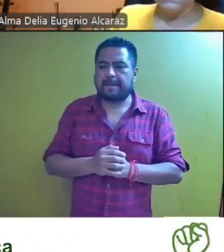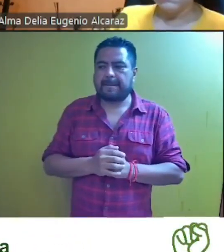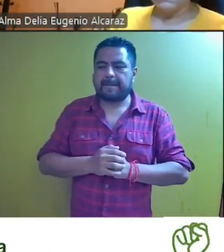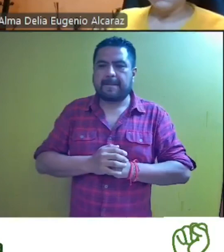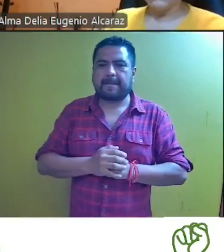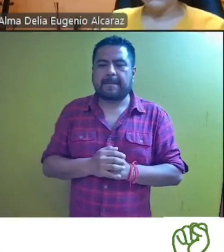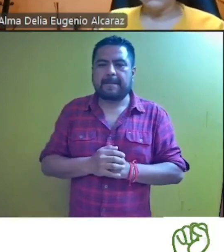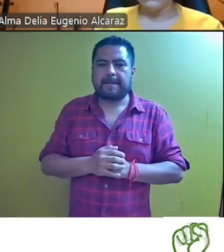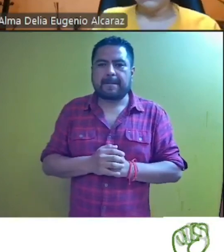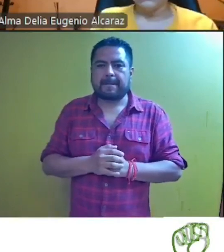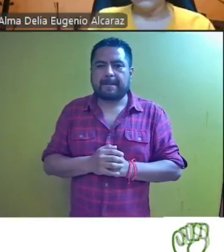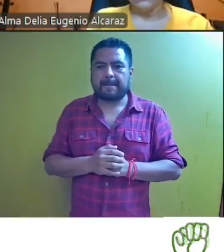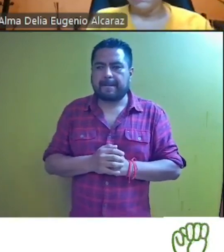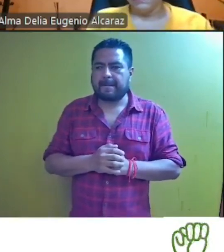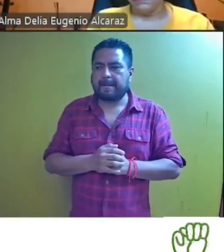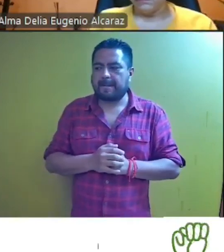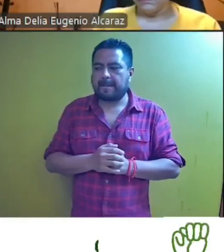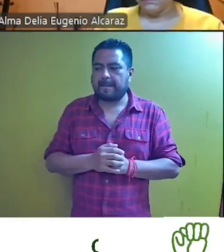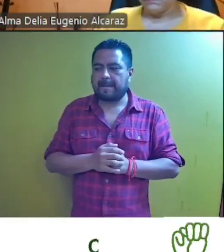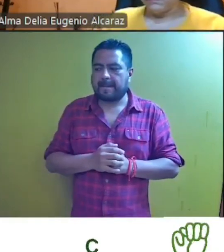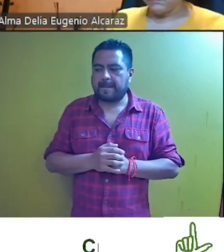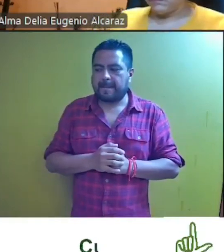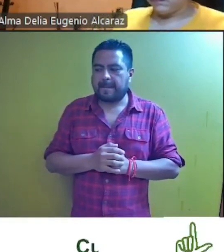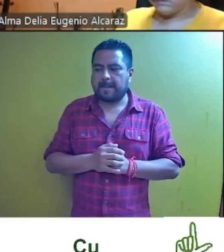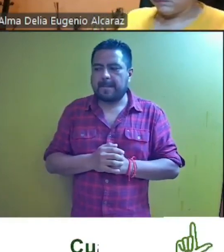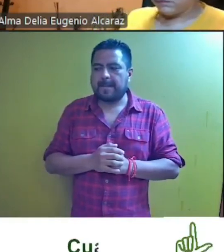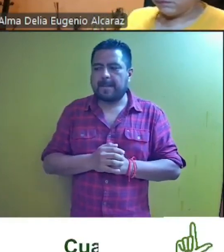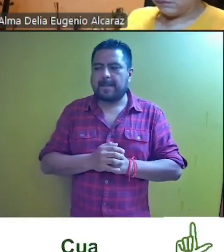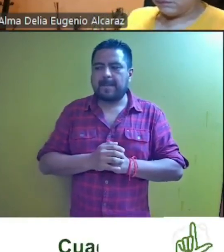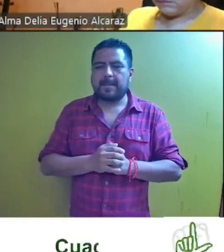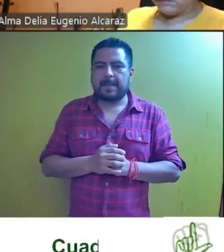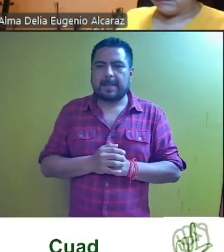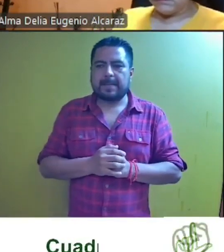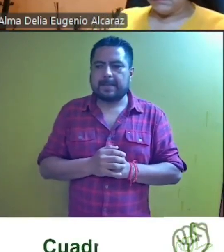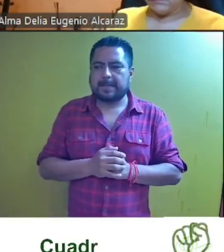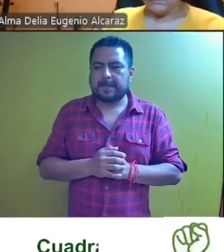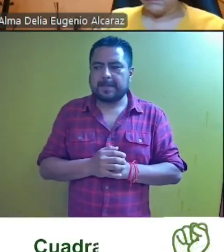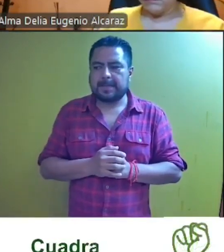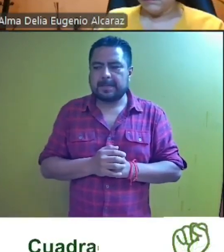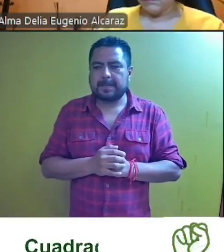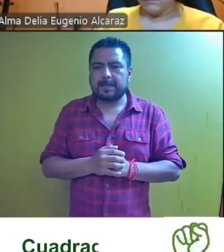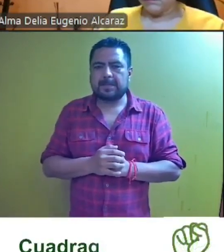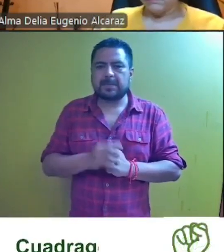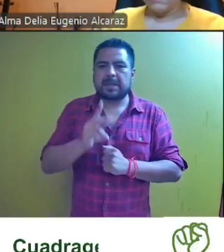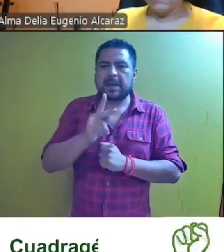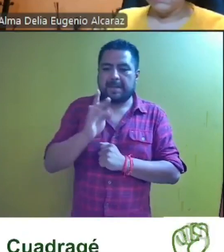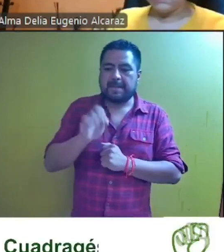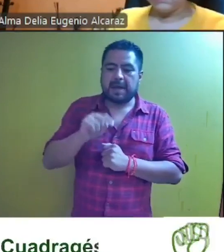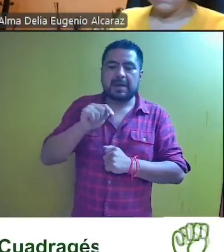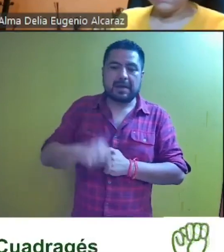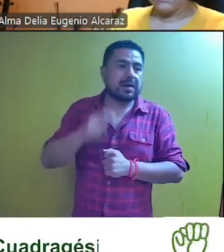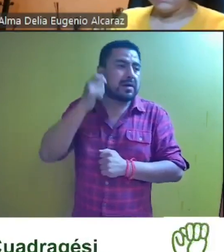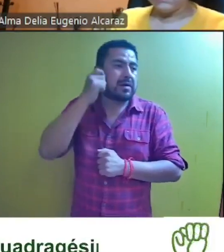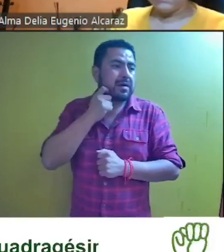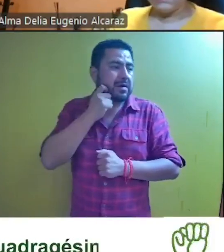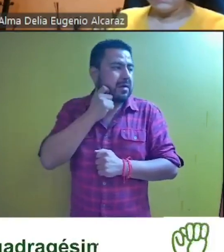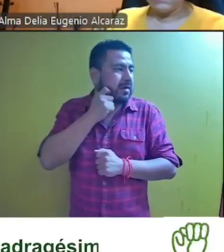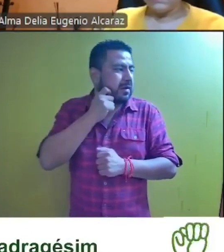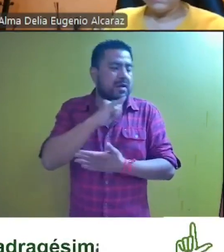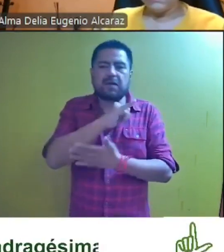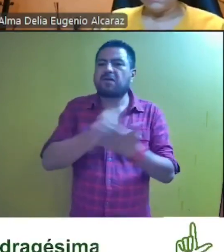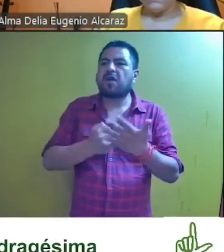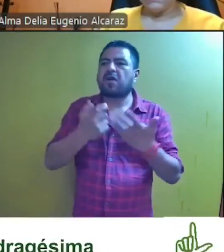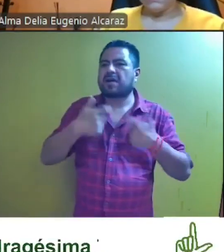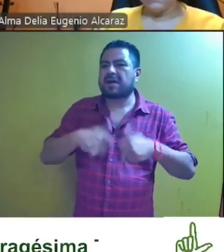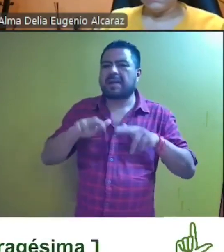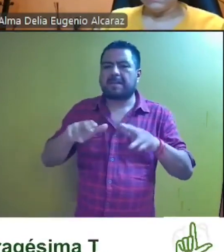comité directivo estatal del PAN en Guerrero al rendir el informe estatal de otorgar la